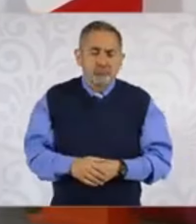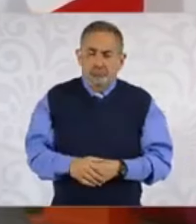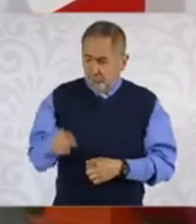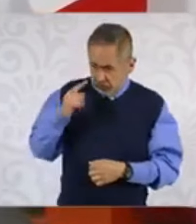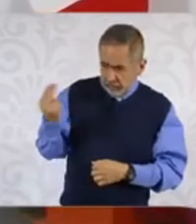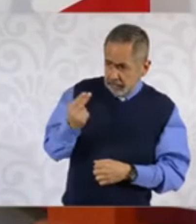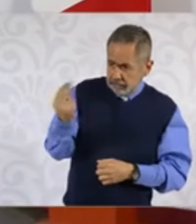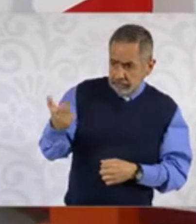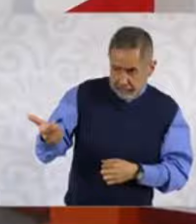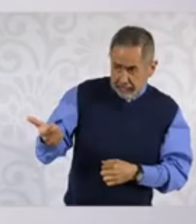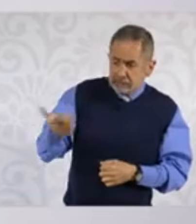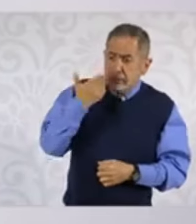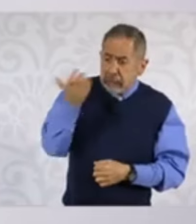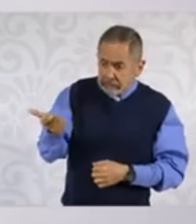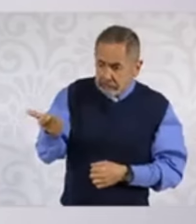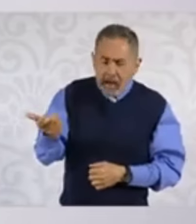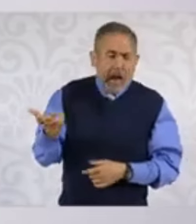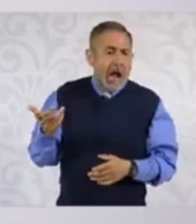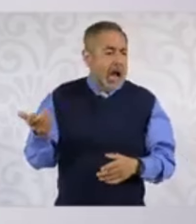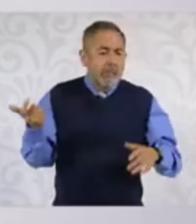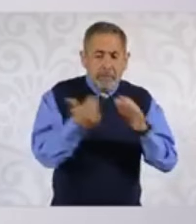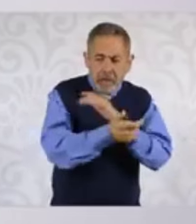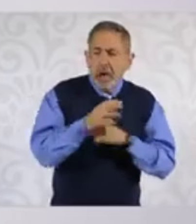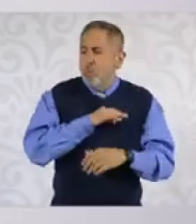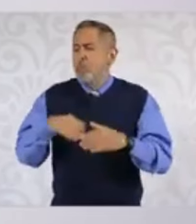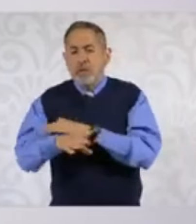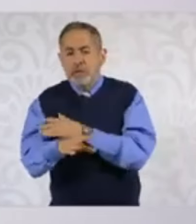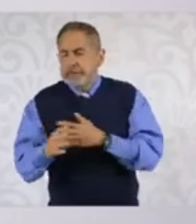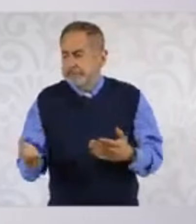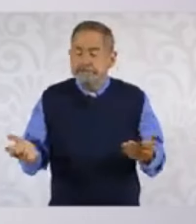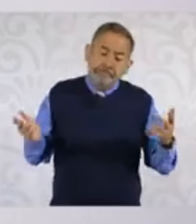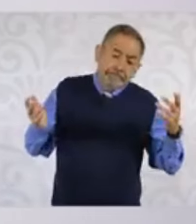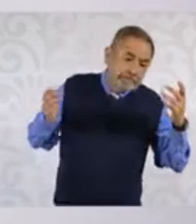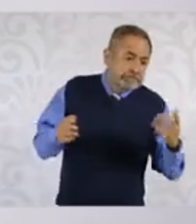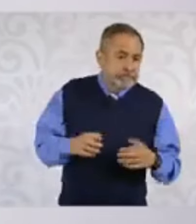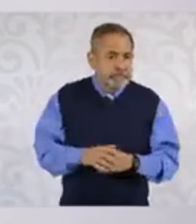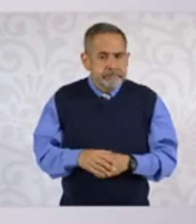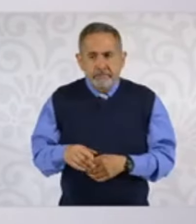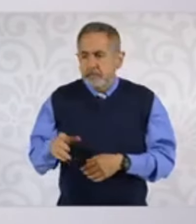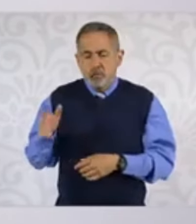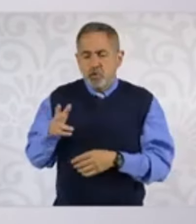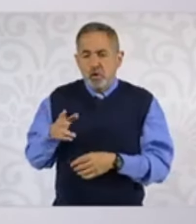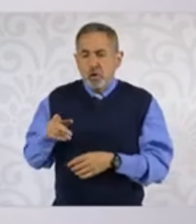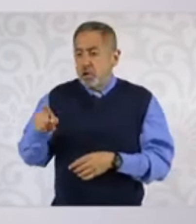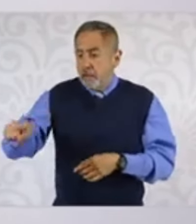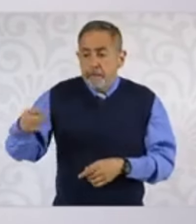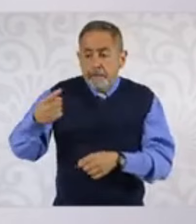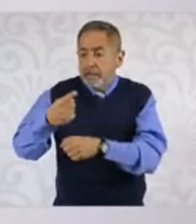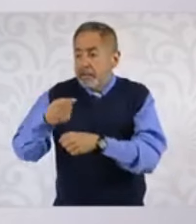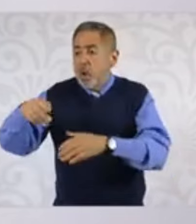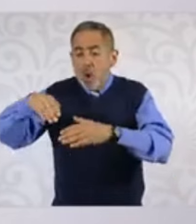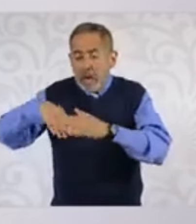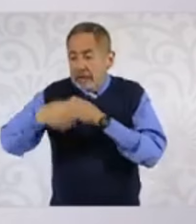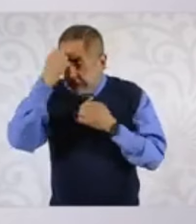solamente, ¿sí? Cobran su doble aguinaldo. Su aguinaldo mensual ya por estar retirados,